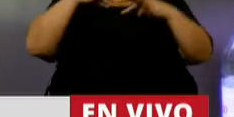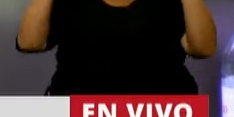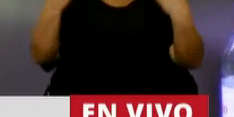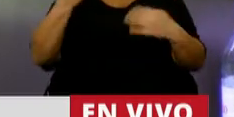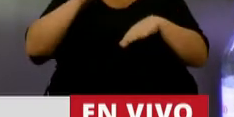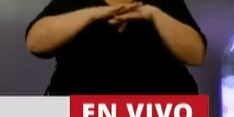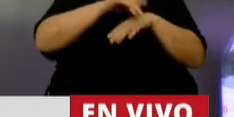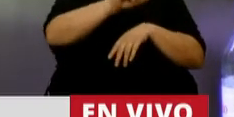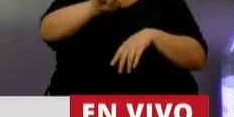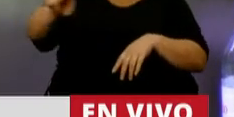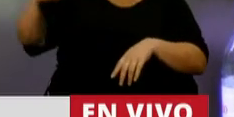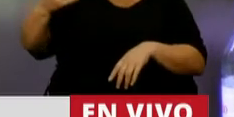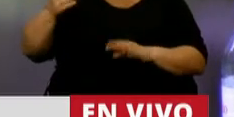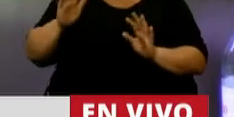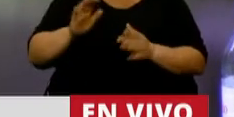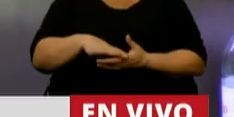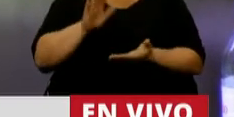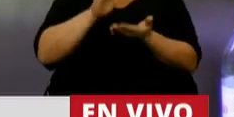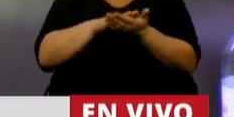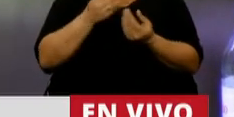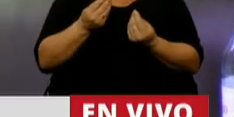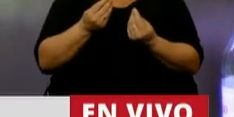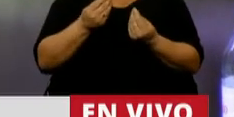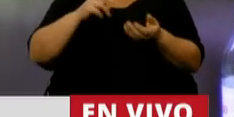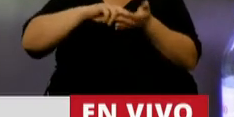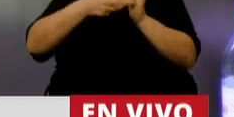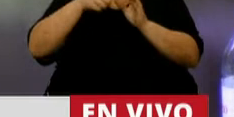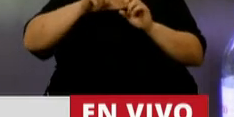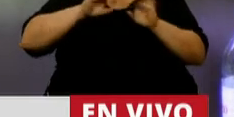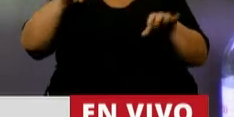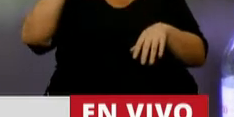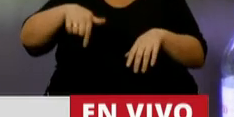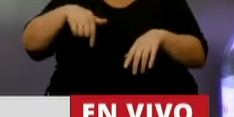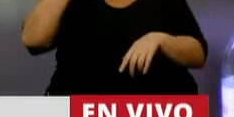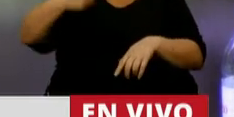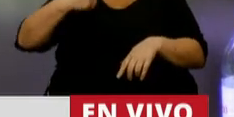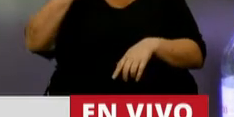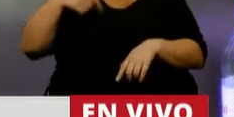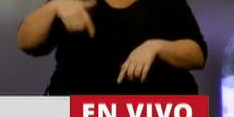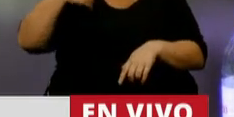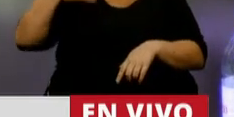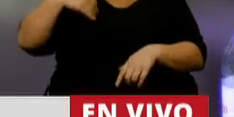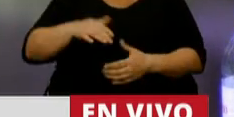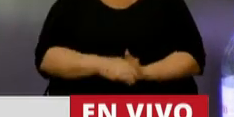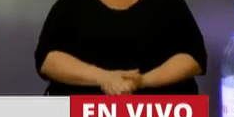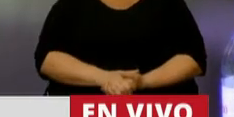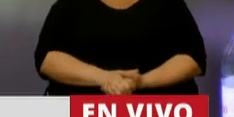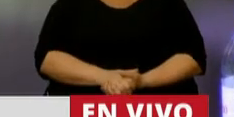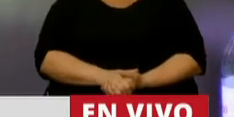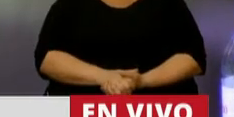tenemos responsabilidades respecto a las crisis que recurrentemente ha vivido la República Argentina.